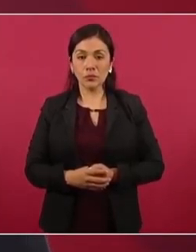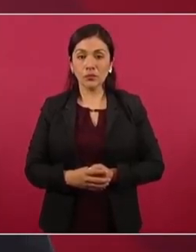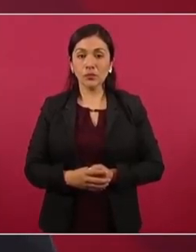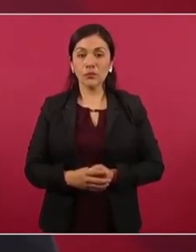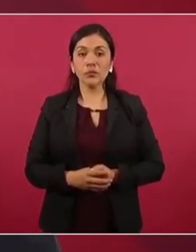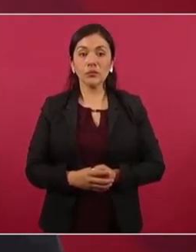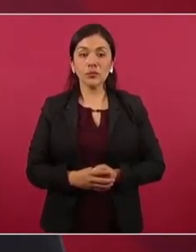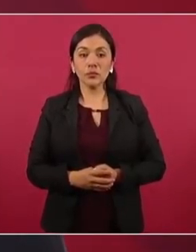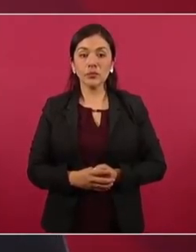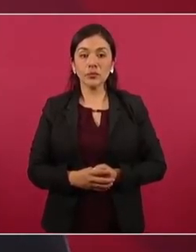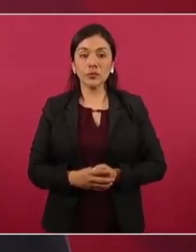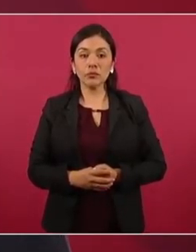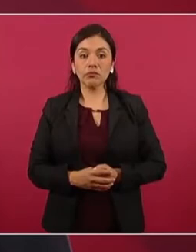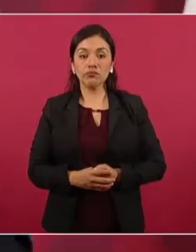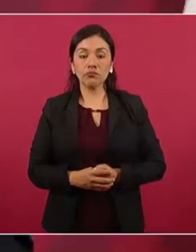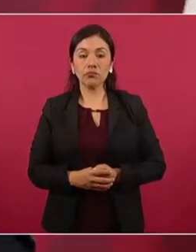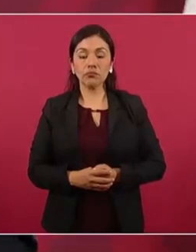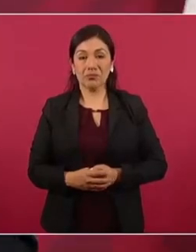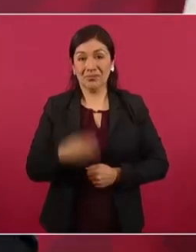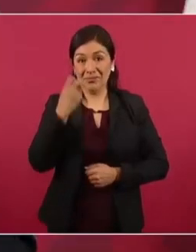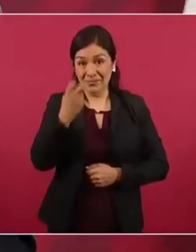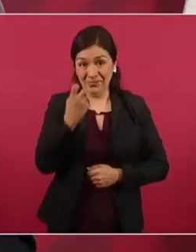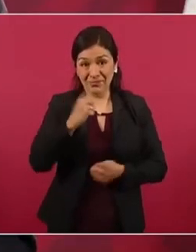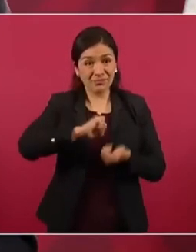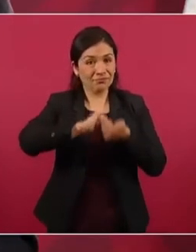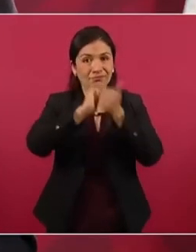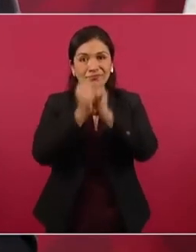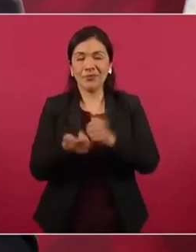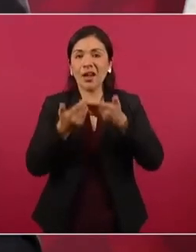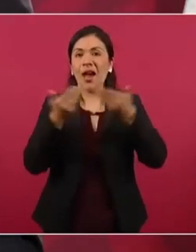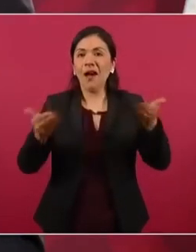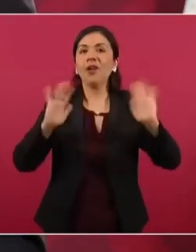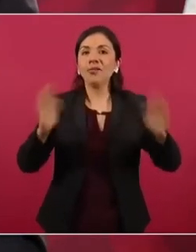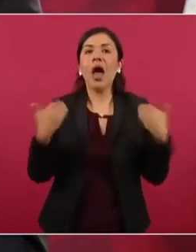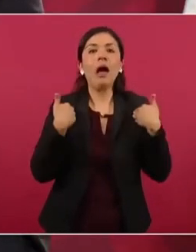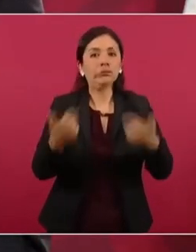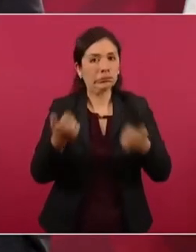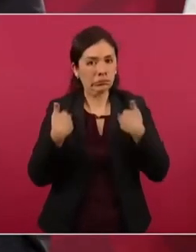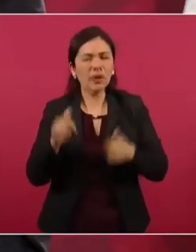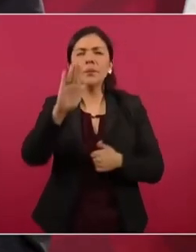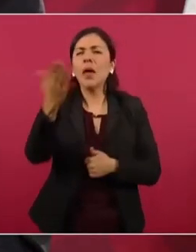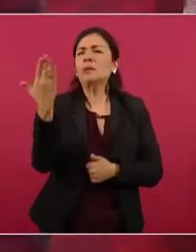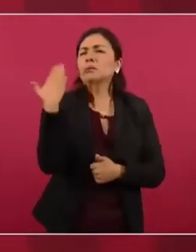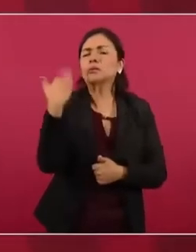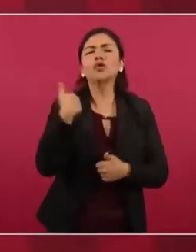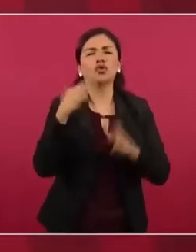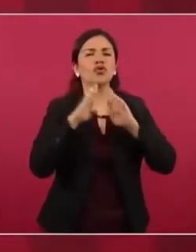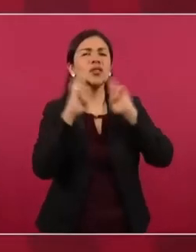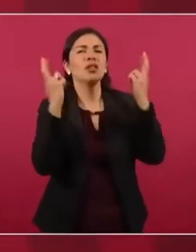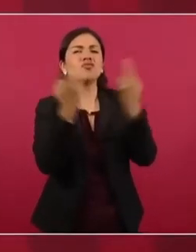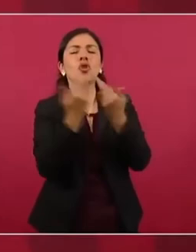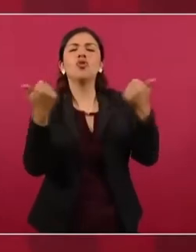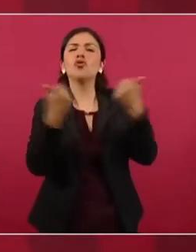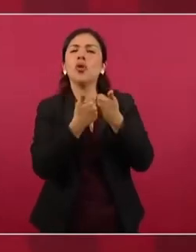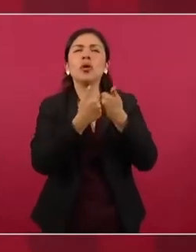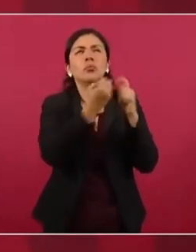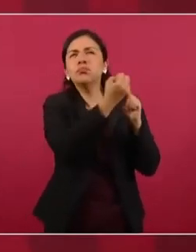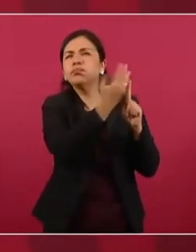se va entendiendo. Ahora que me reuní con 16 empresas estadounidenses,